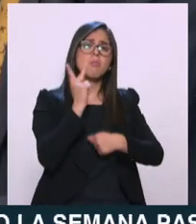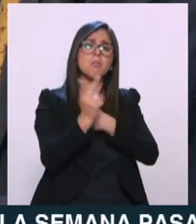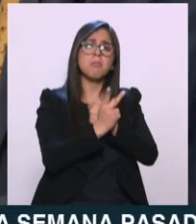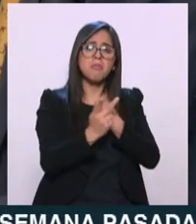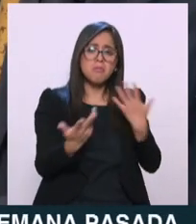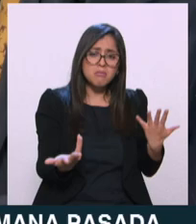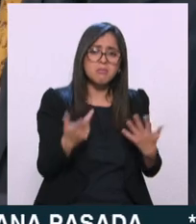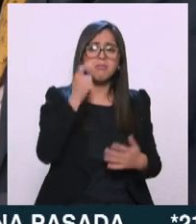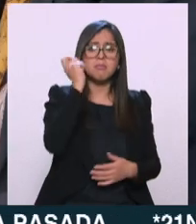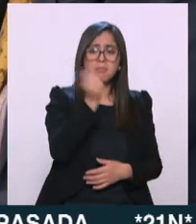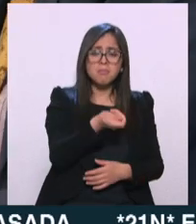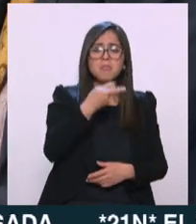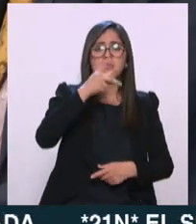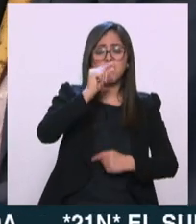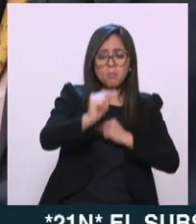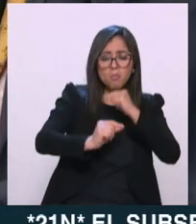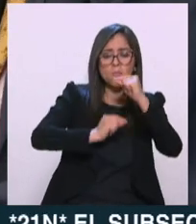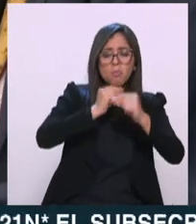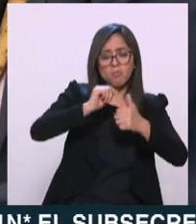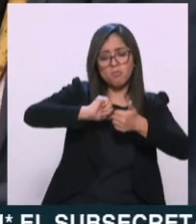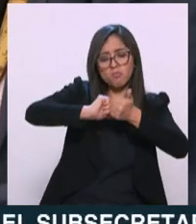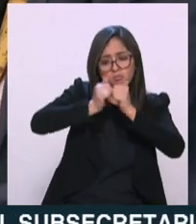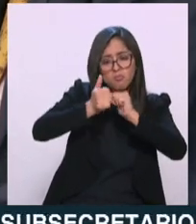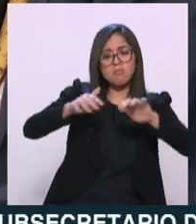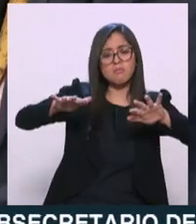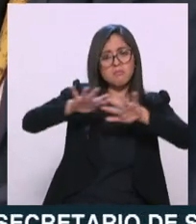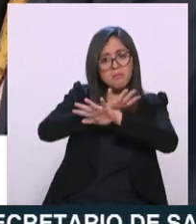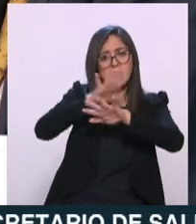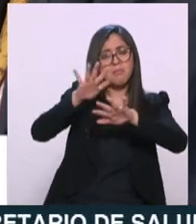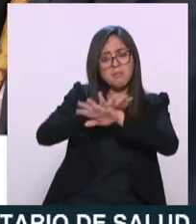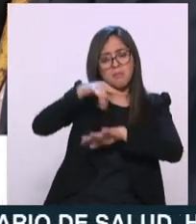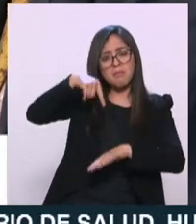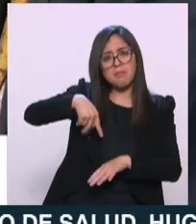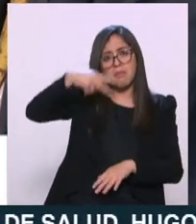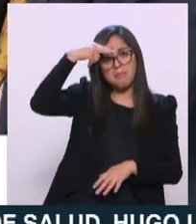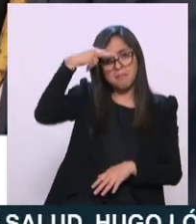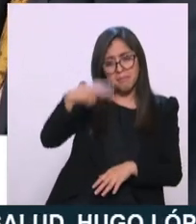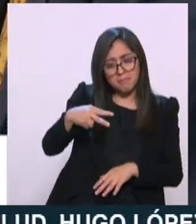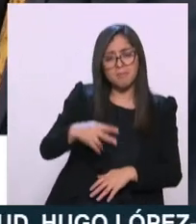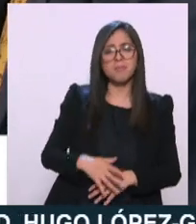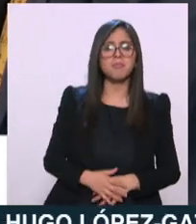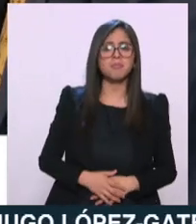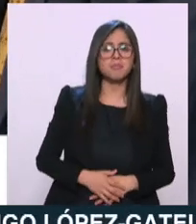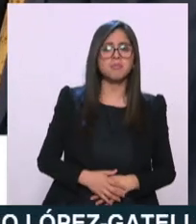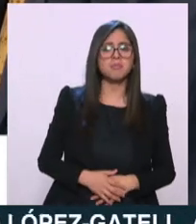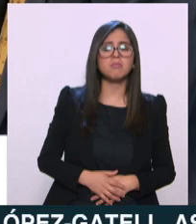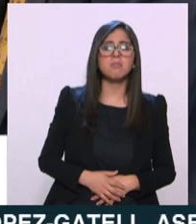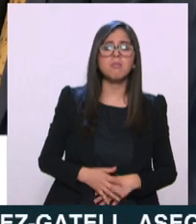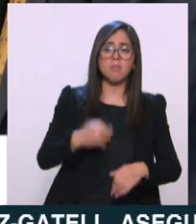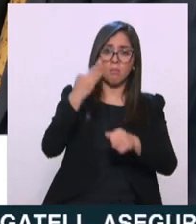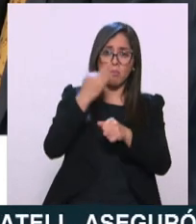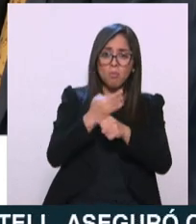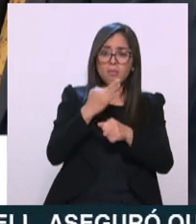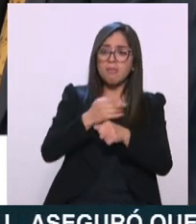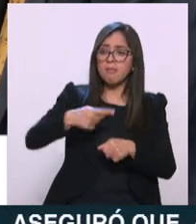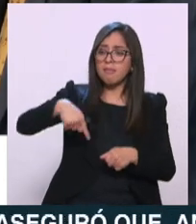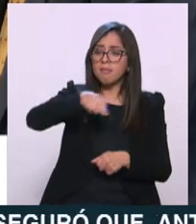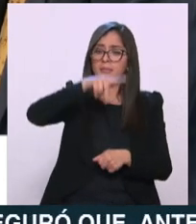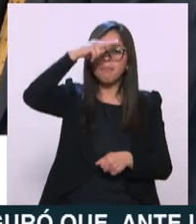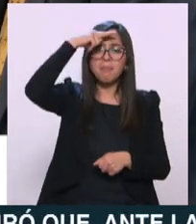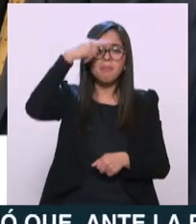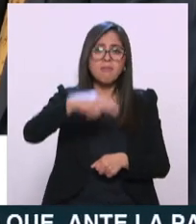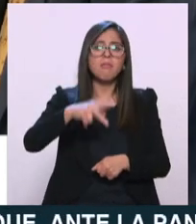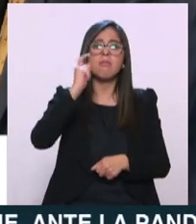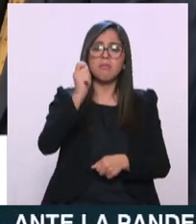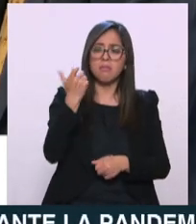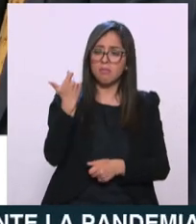la soberanía nacional. Entonces ese es el cambio, ya no se va a repartir dinero sin una